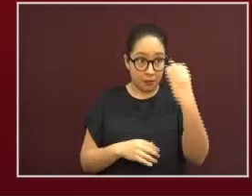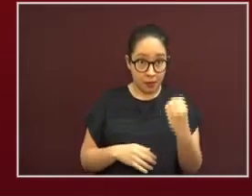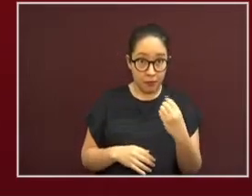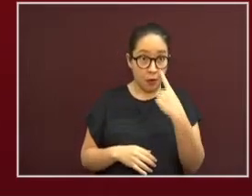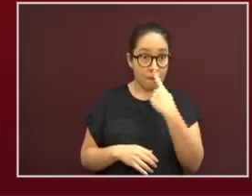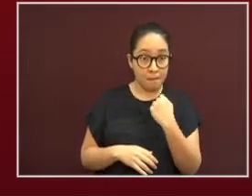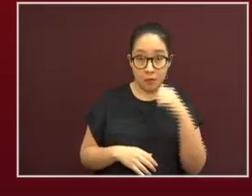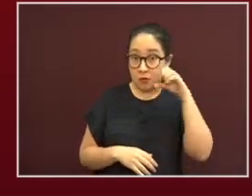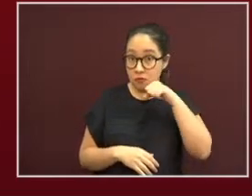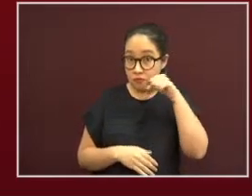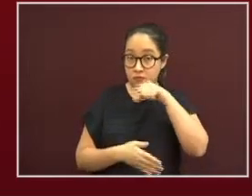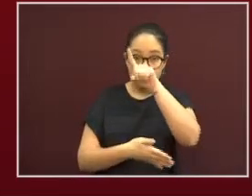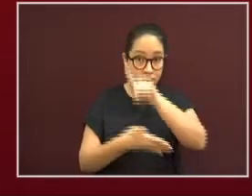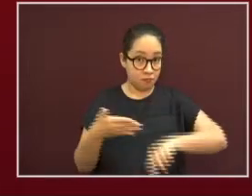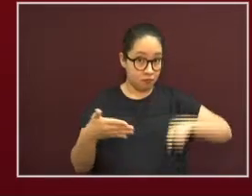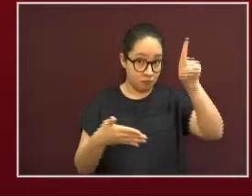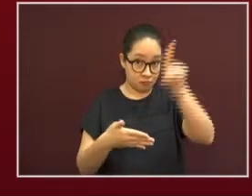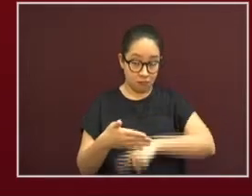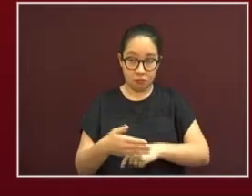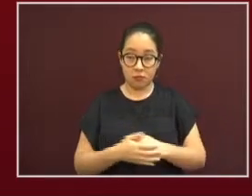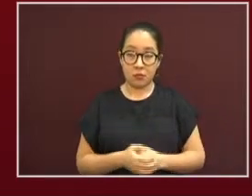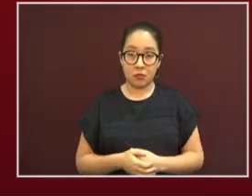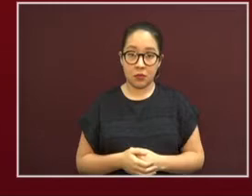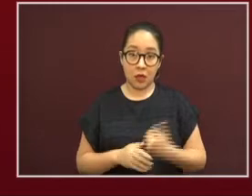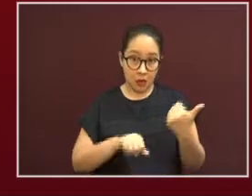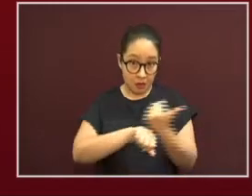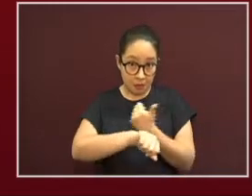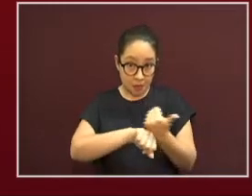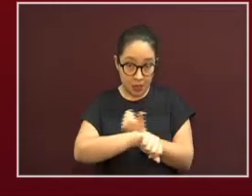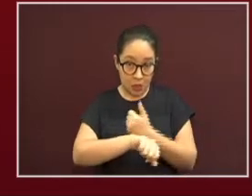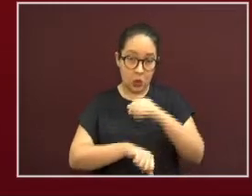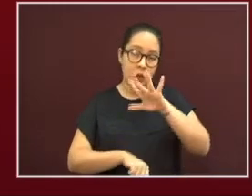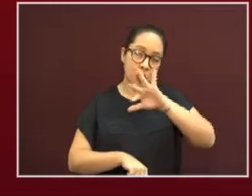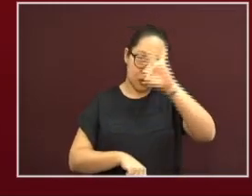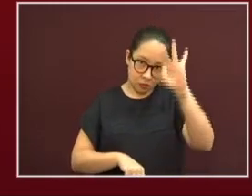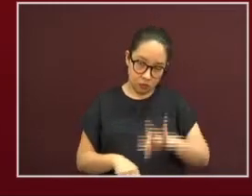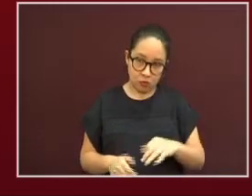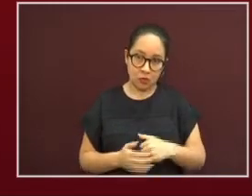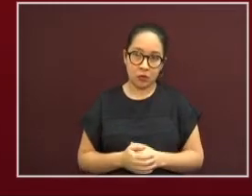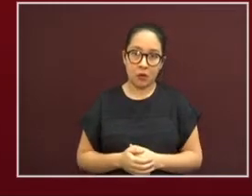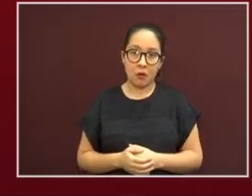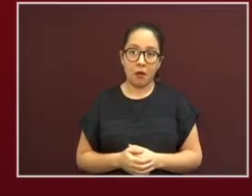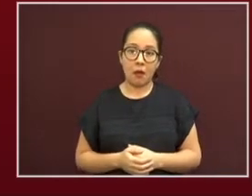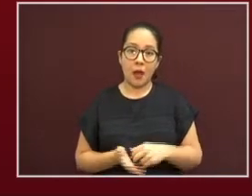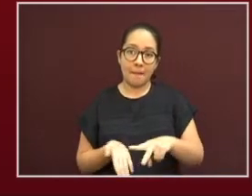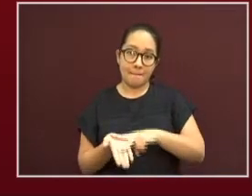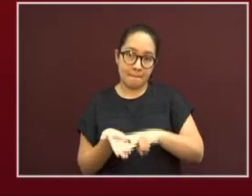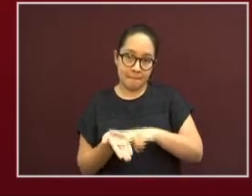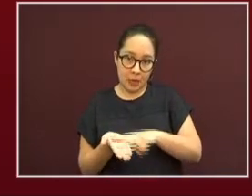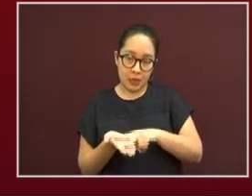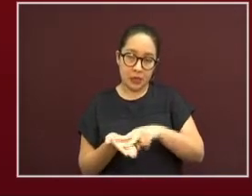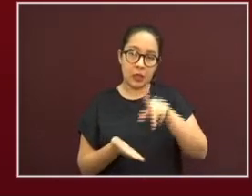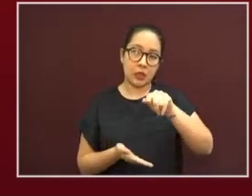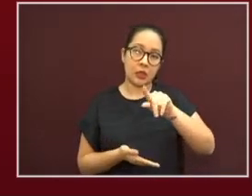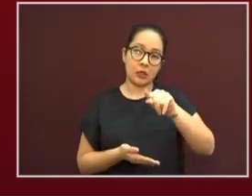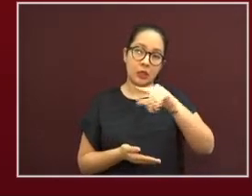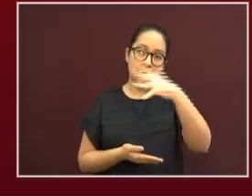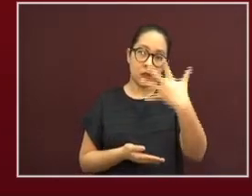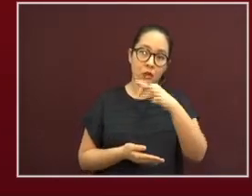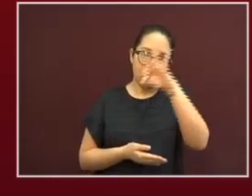están suspendidos. En amarillo al 50%, en verde al 75%